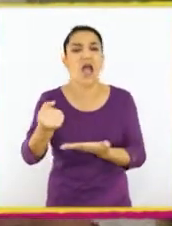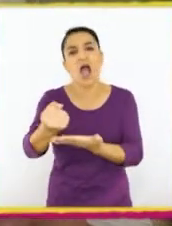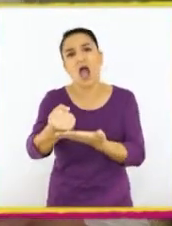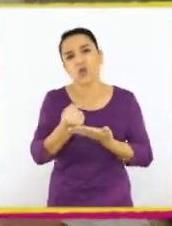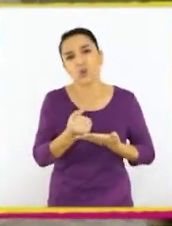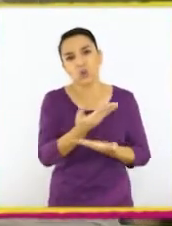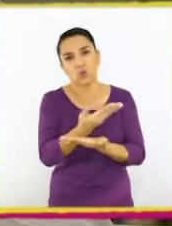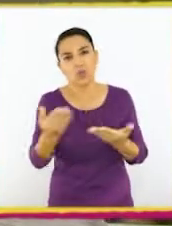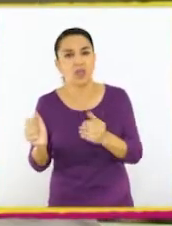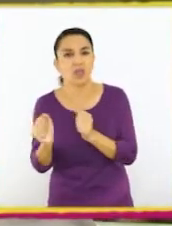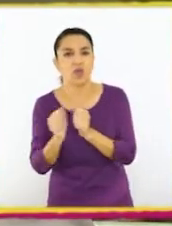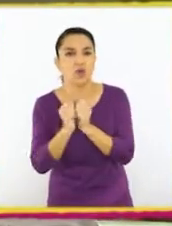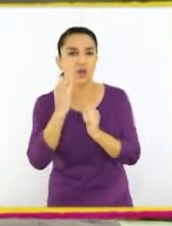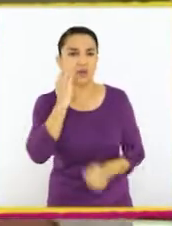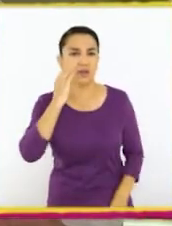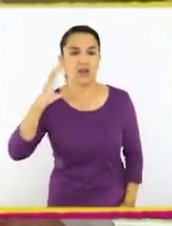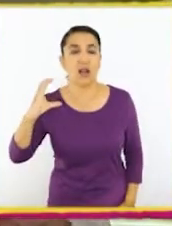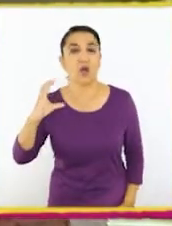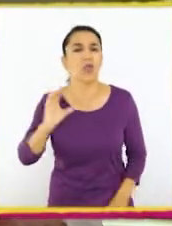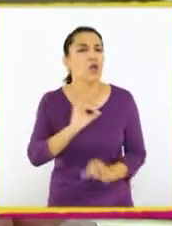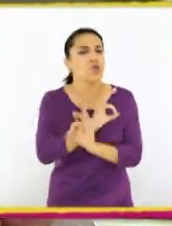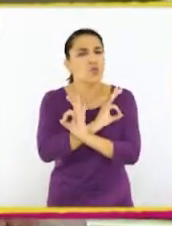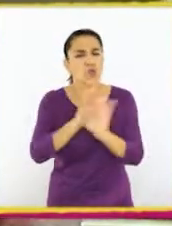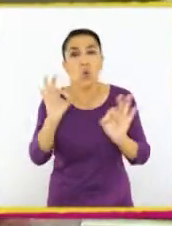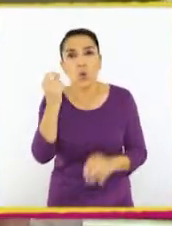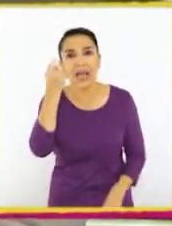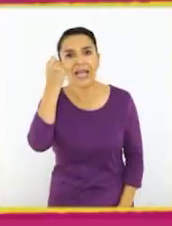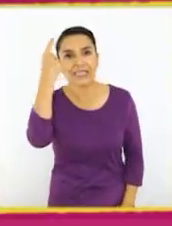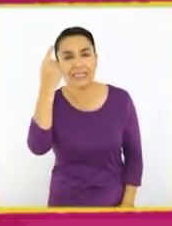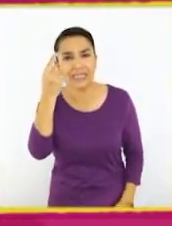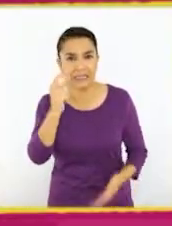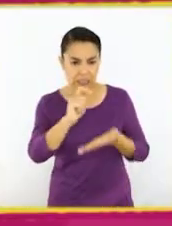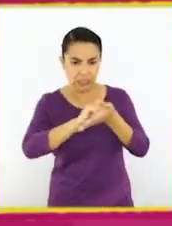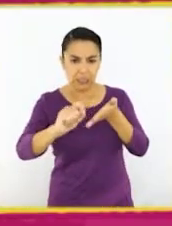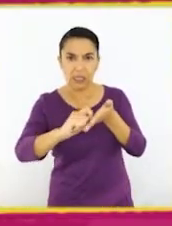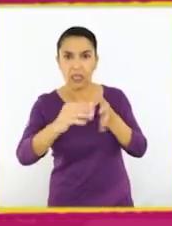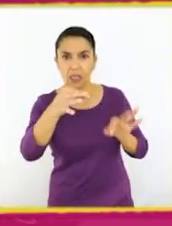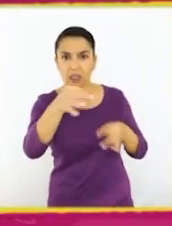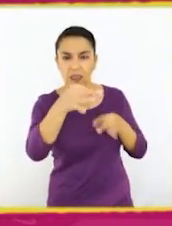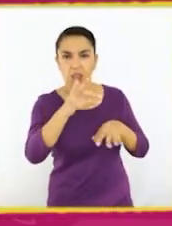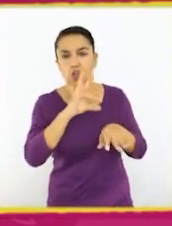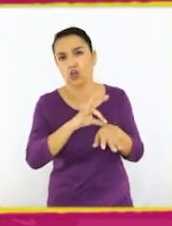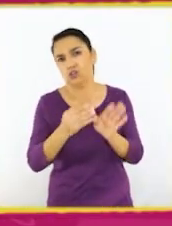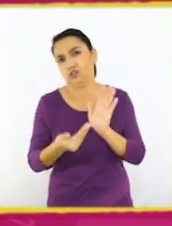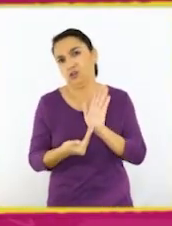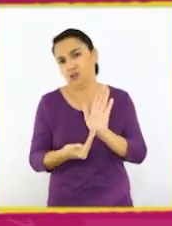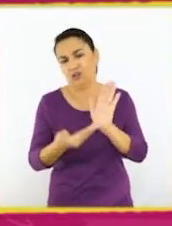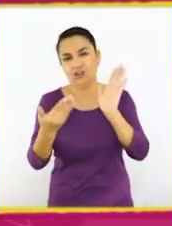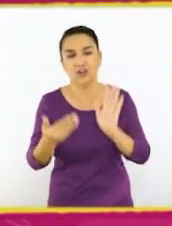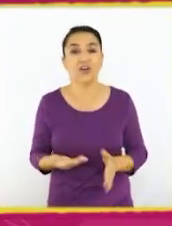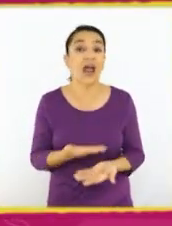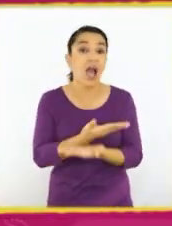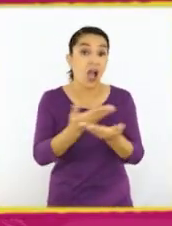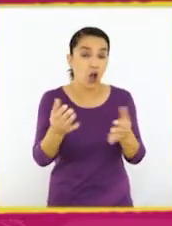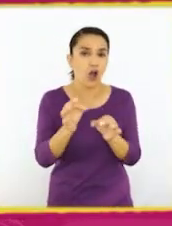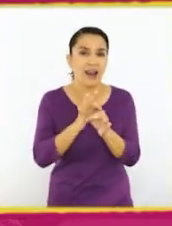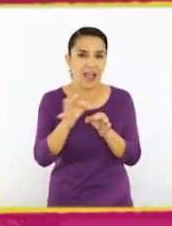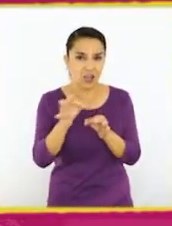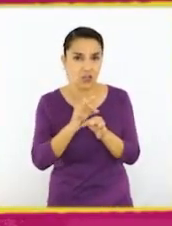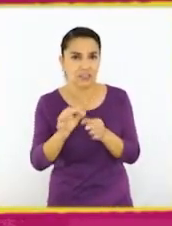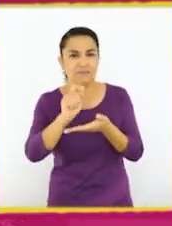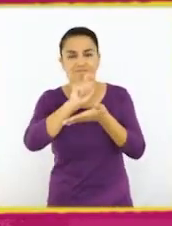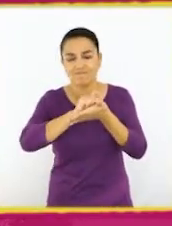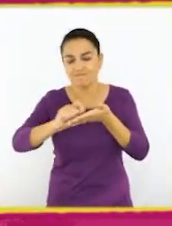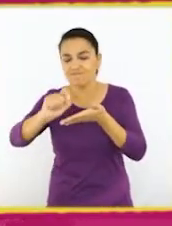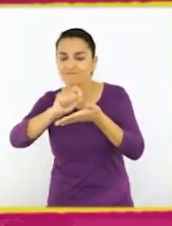la ayuda que me dieron junto a Claudia jamás hubiese entendido la letra del doctor. Ahora con sus consejos